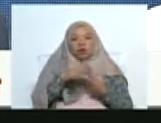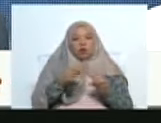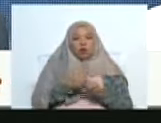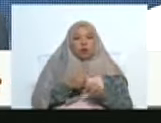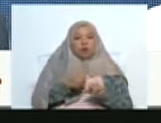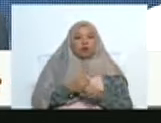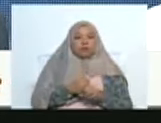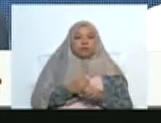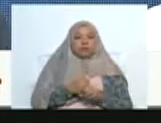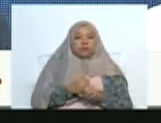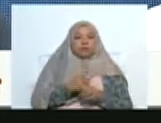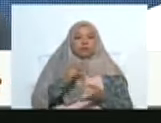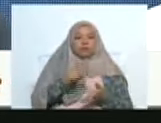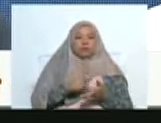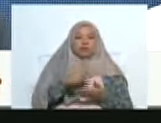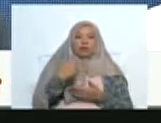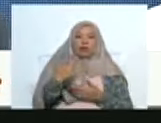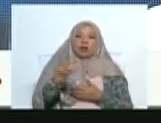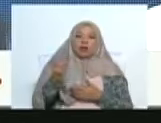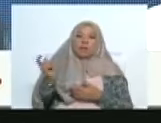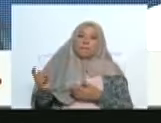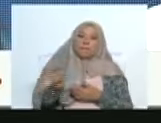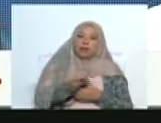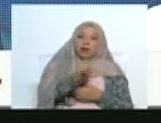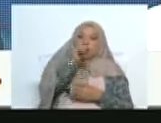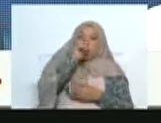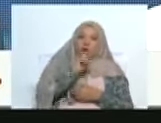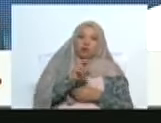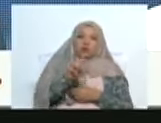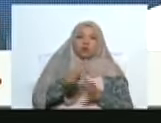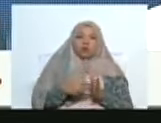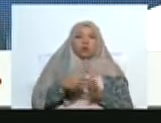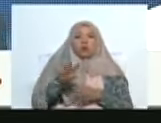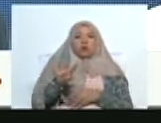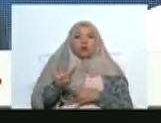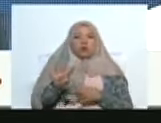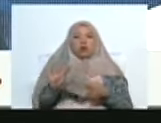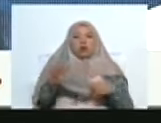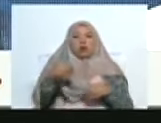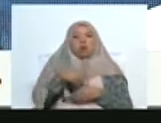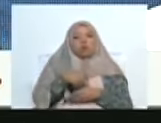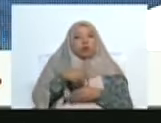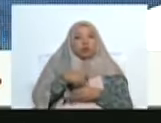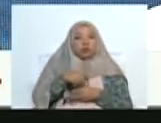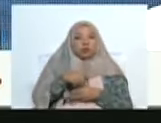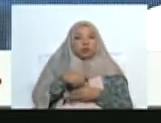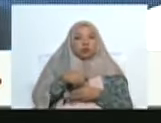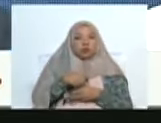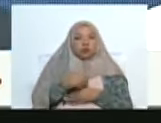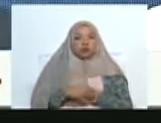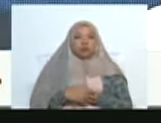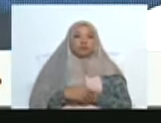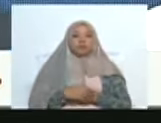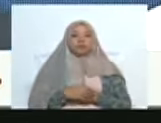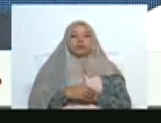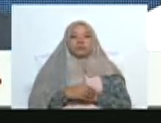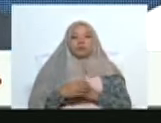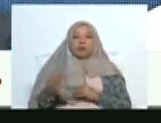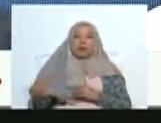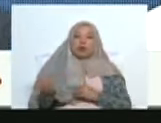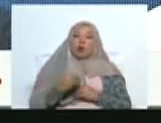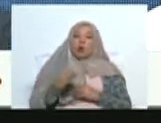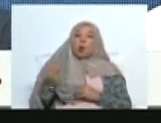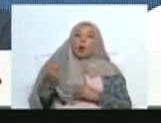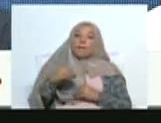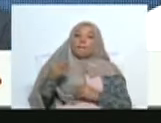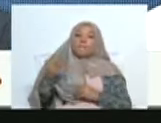ocurrido en estos tres primeros meses del año 2024, en este año electoral. Pero mucho más que decir y más que estos